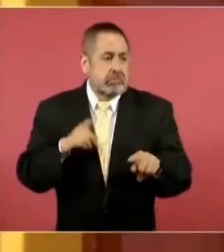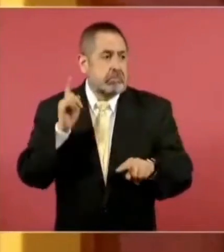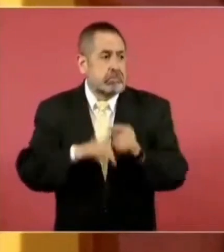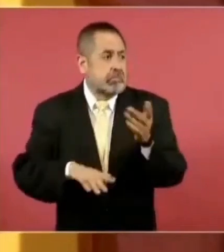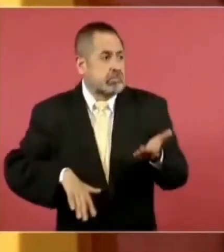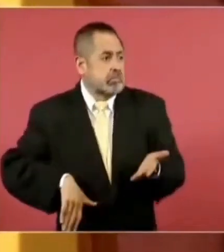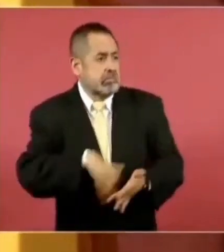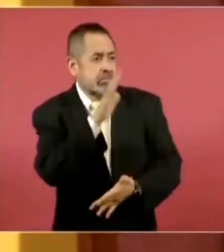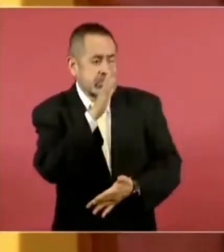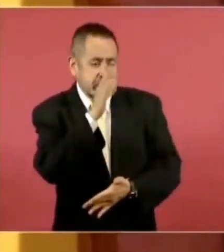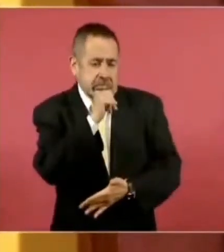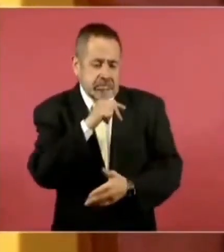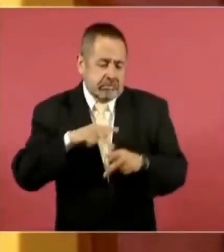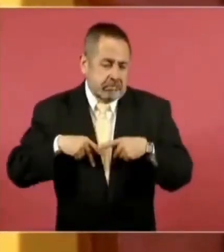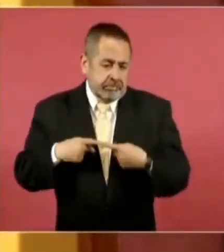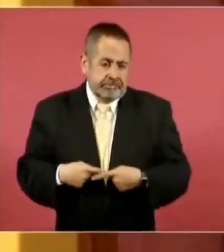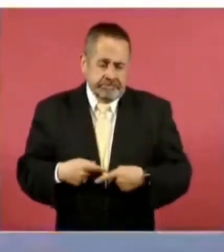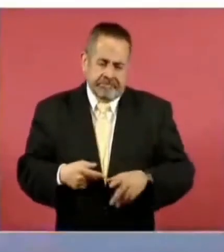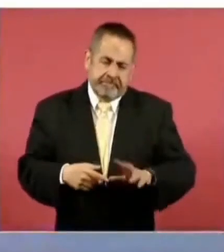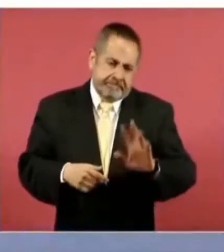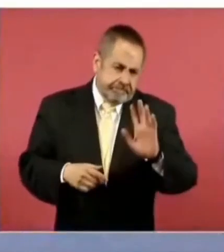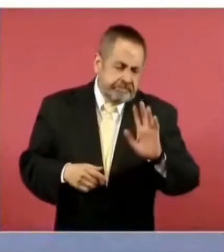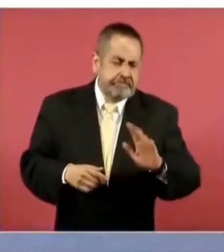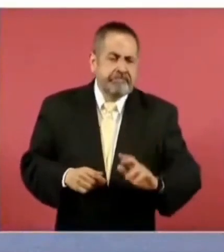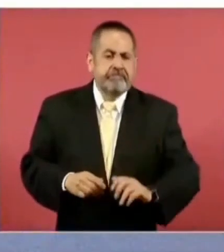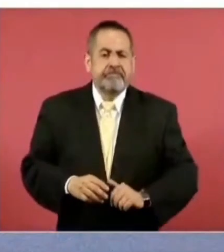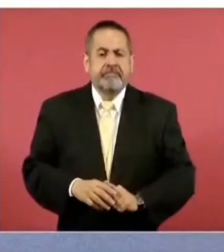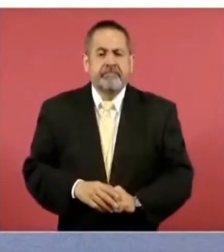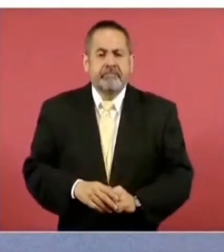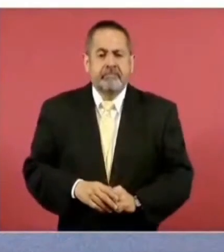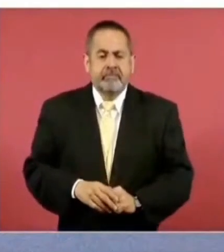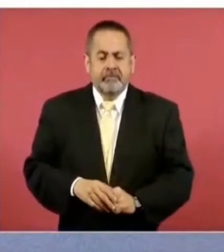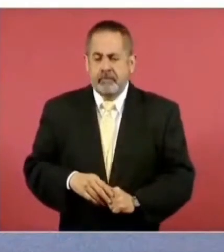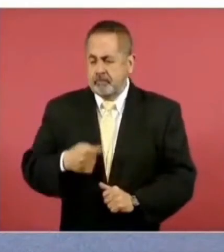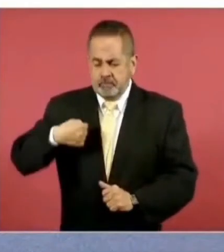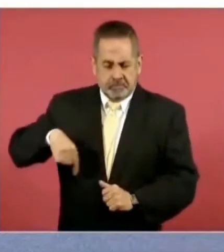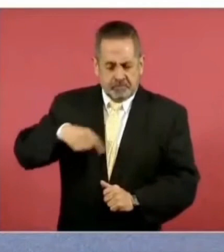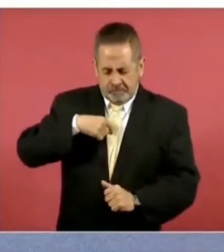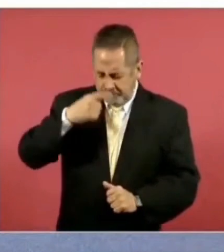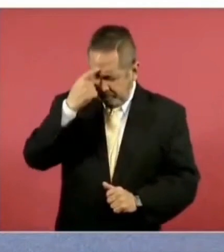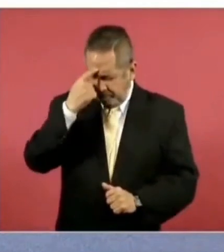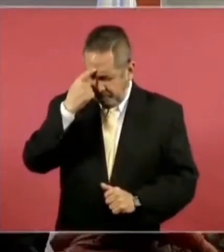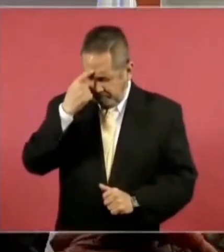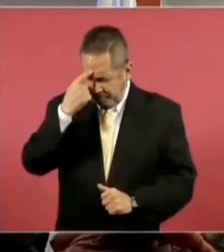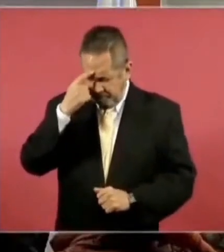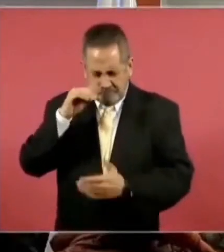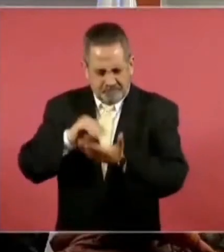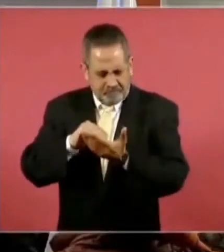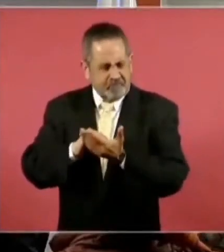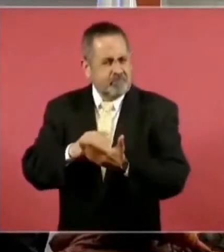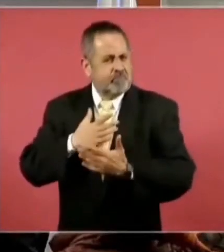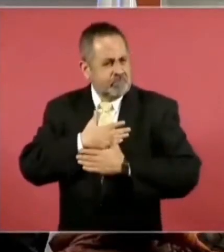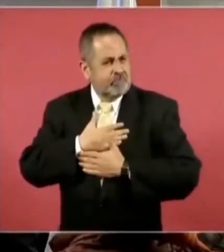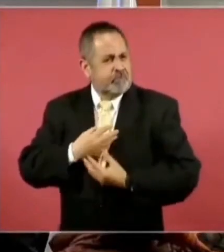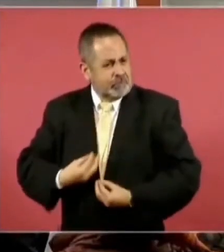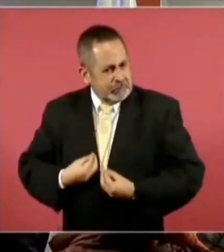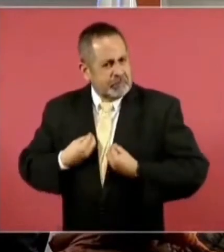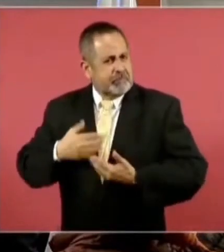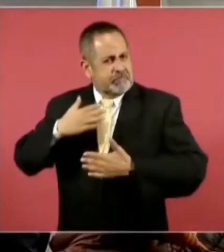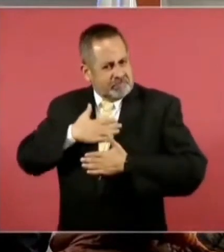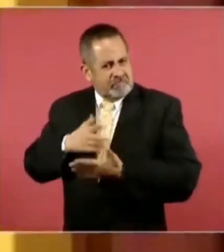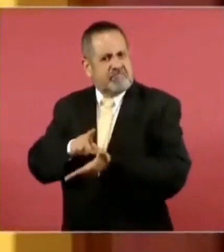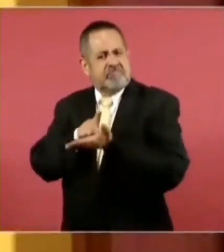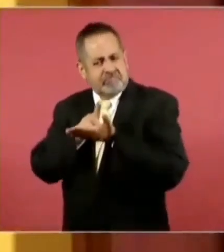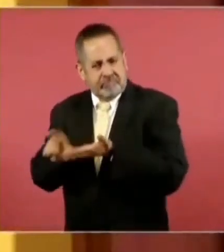de él, dejemos siquiera vivo nuestro derecho para